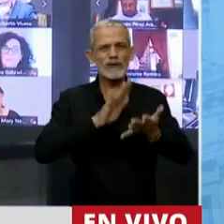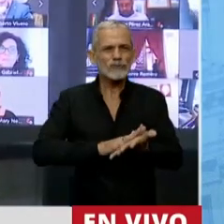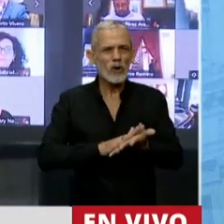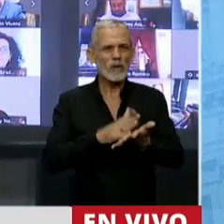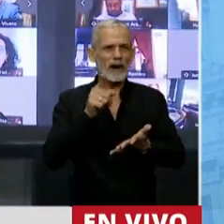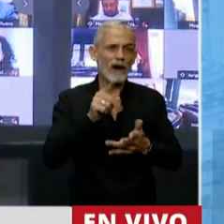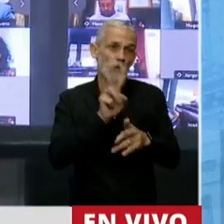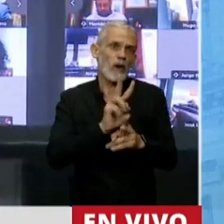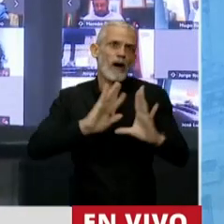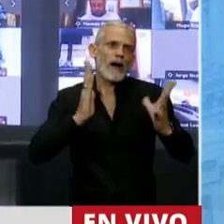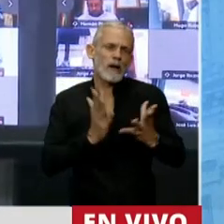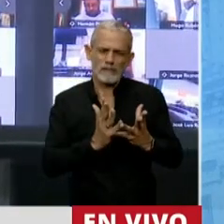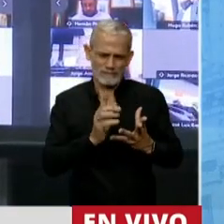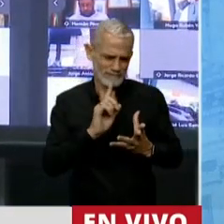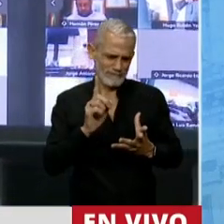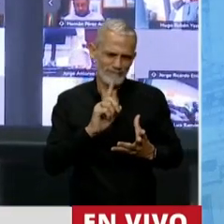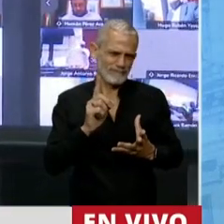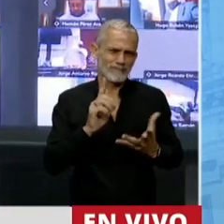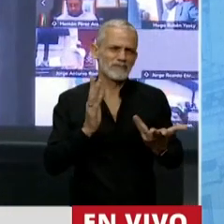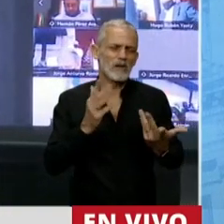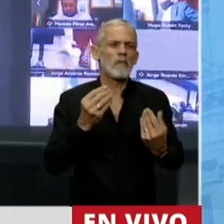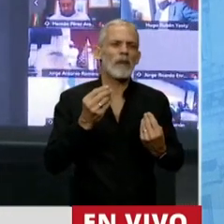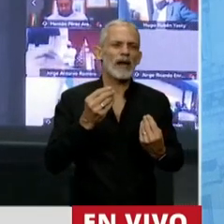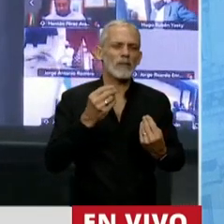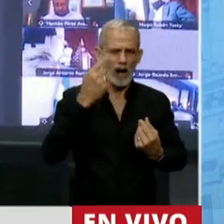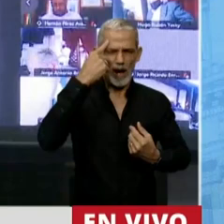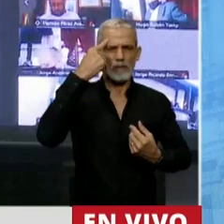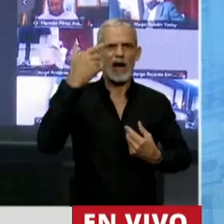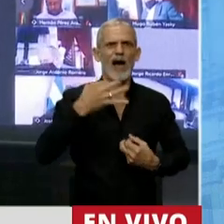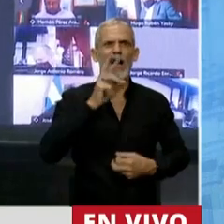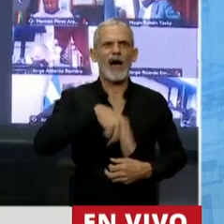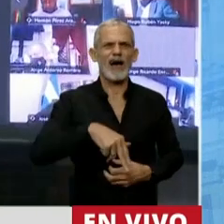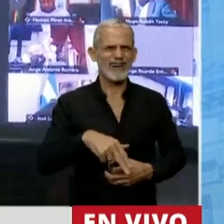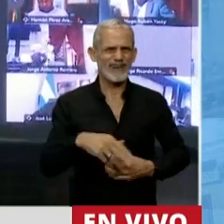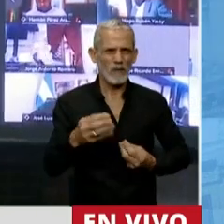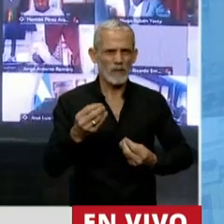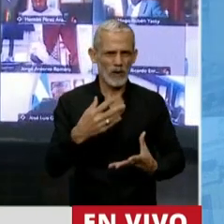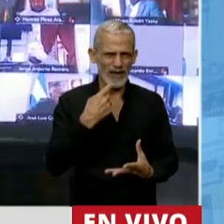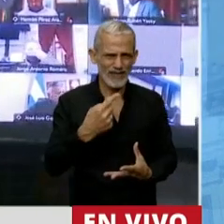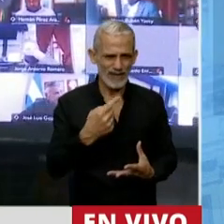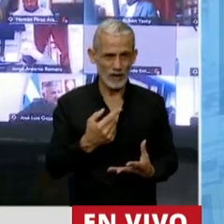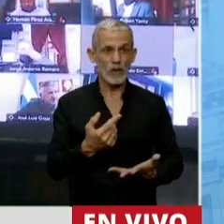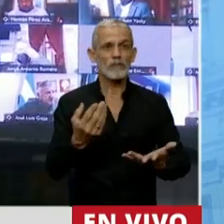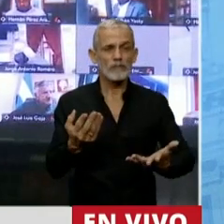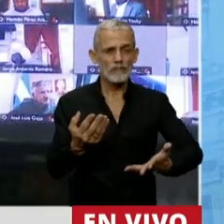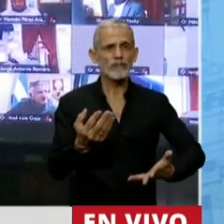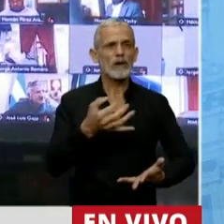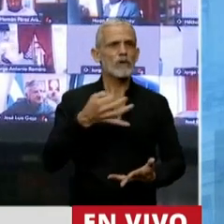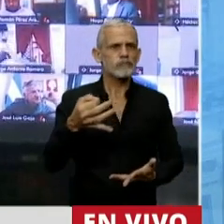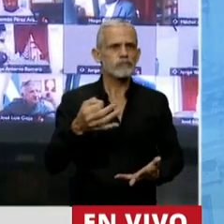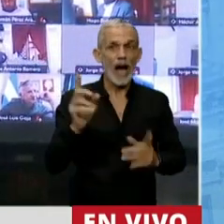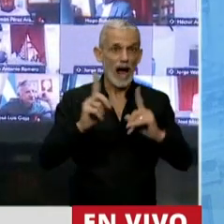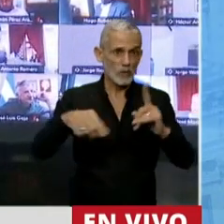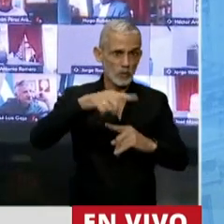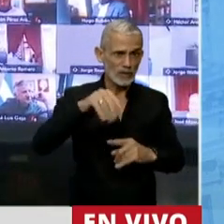narrativa para volver a autoconvencernos. ¿Y por qué digo esto? Porque miren, varios